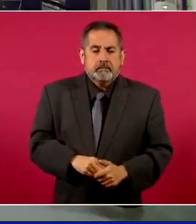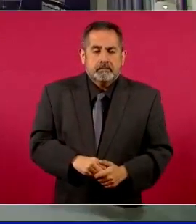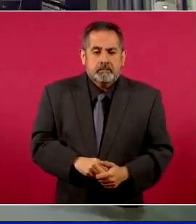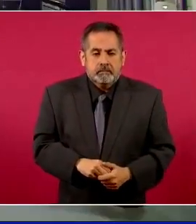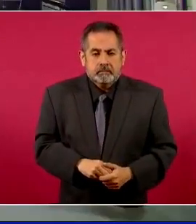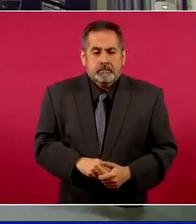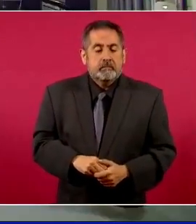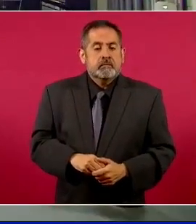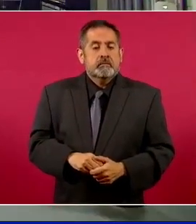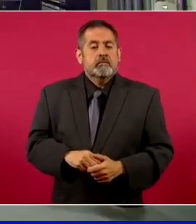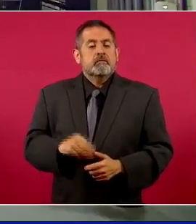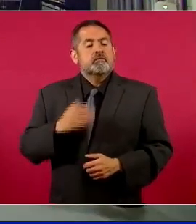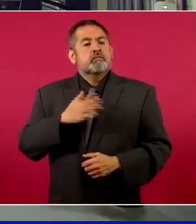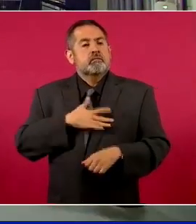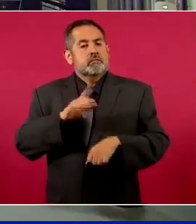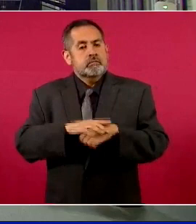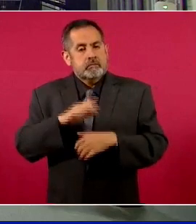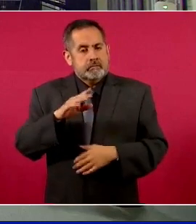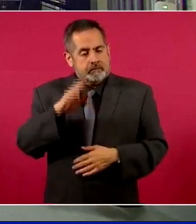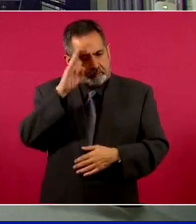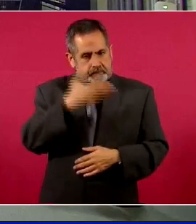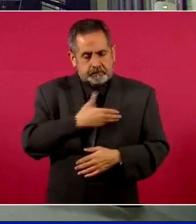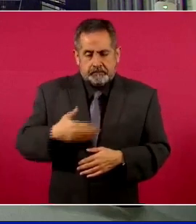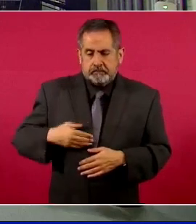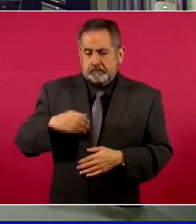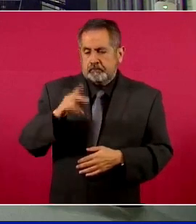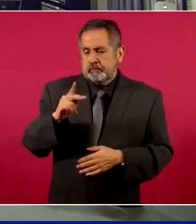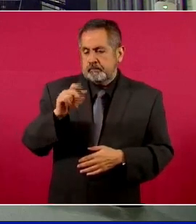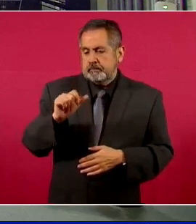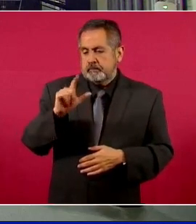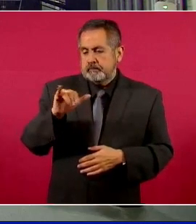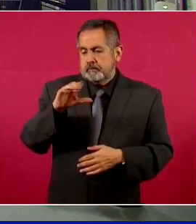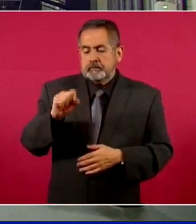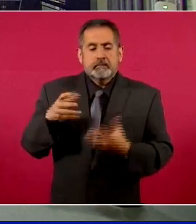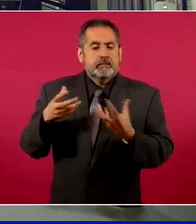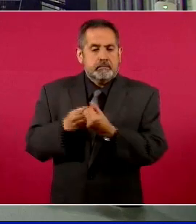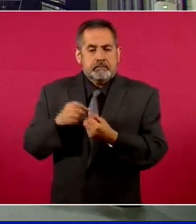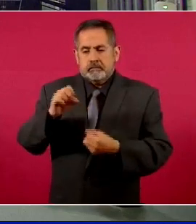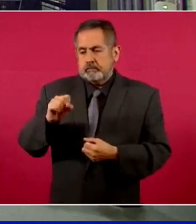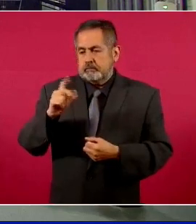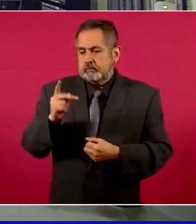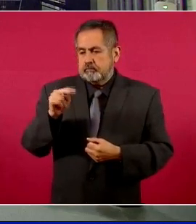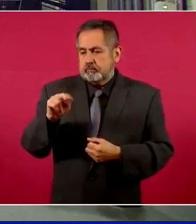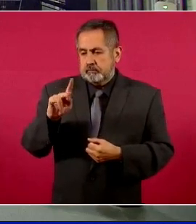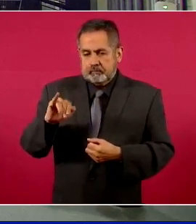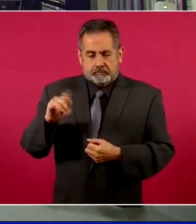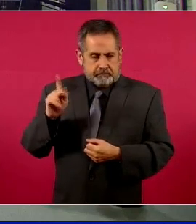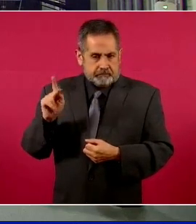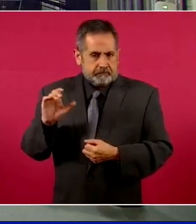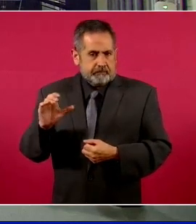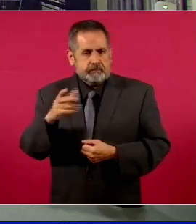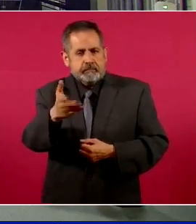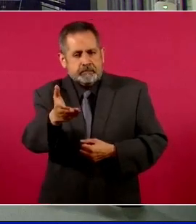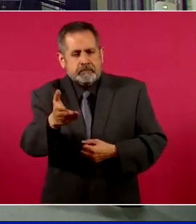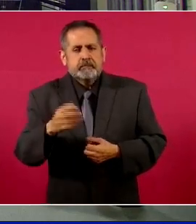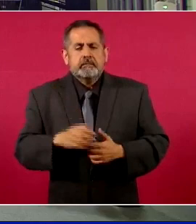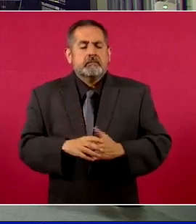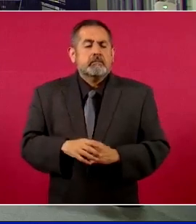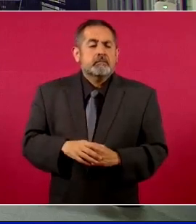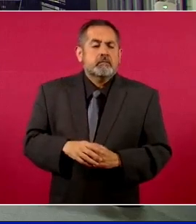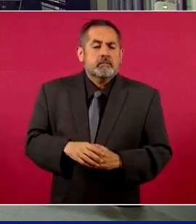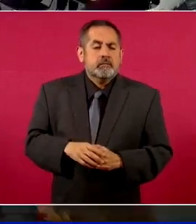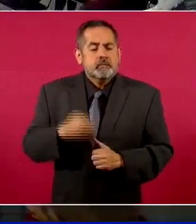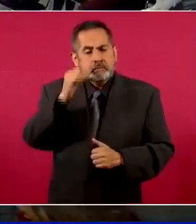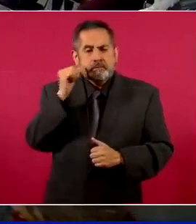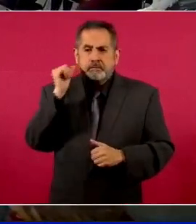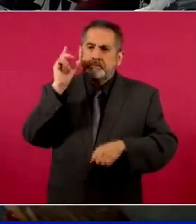Buenos días, señor presidente. Muchas gracias. Stephanie Palacios de la Agencia Internacional Sputnik. Sobre la tensión internacional del día